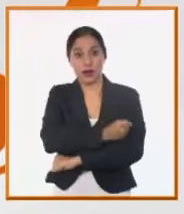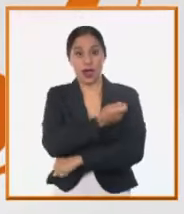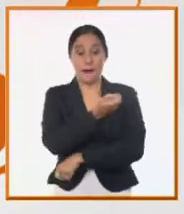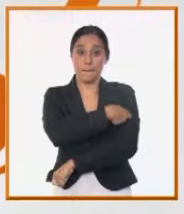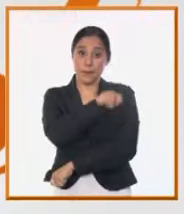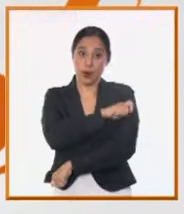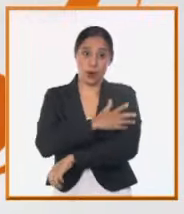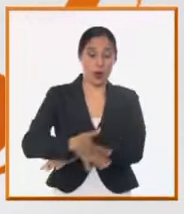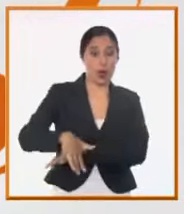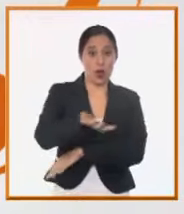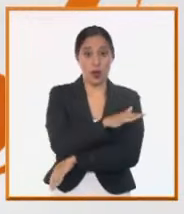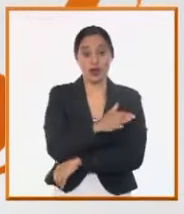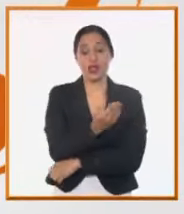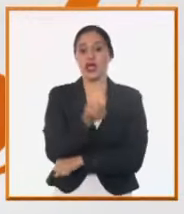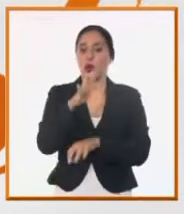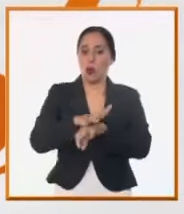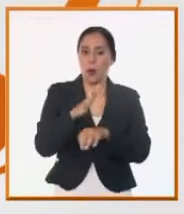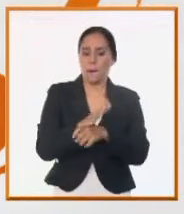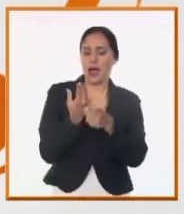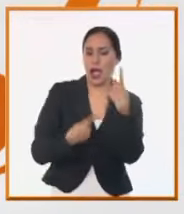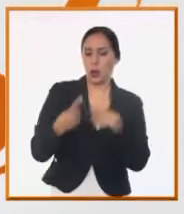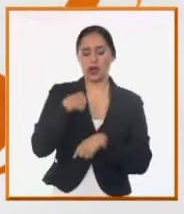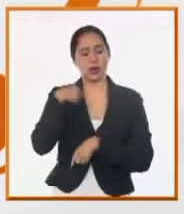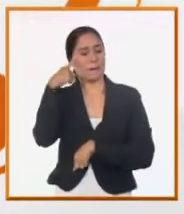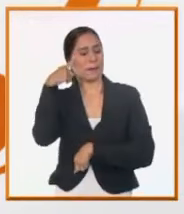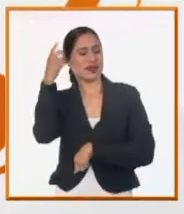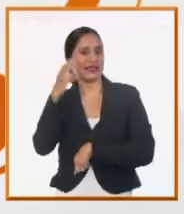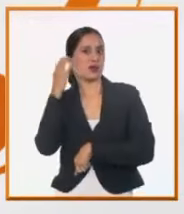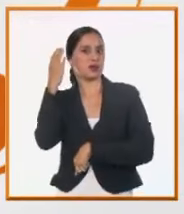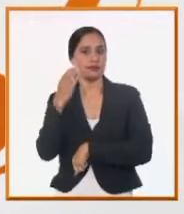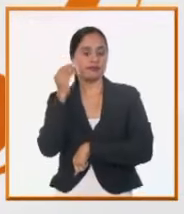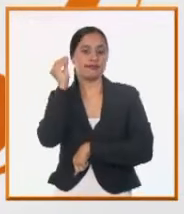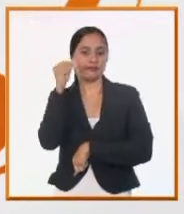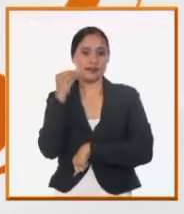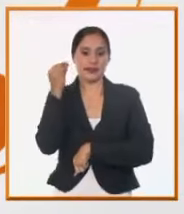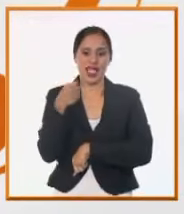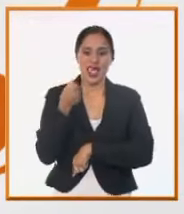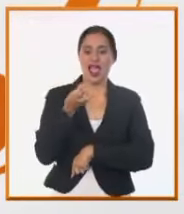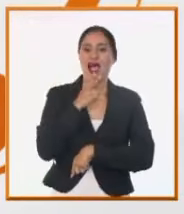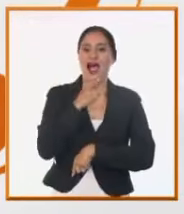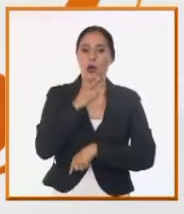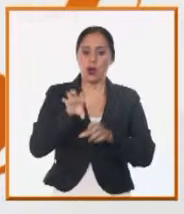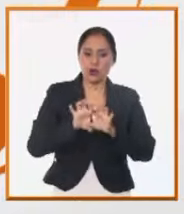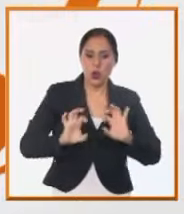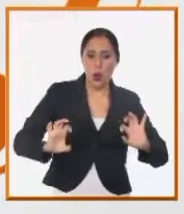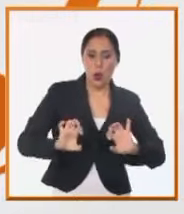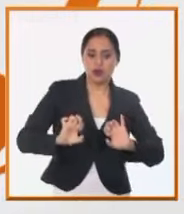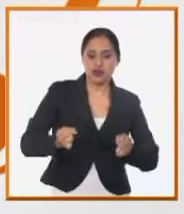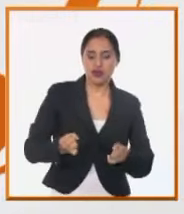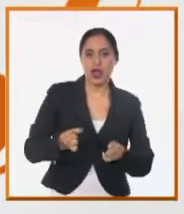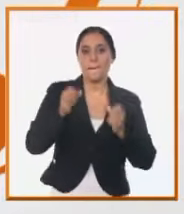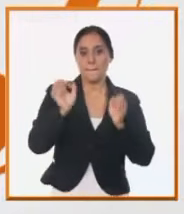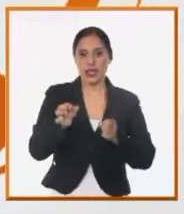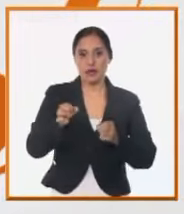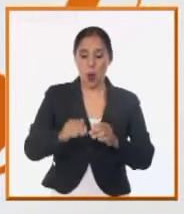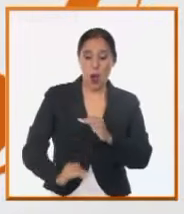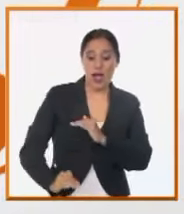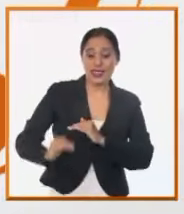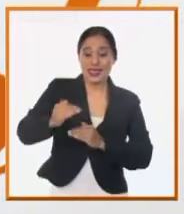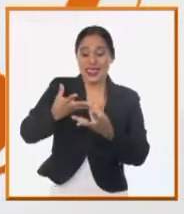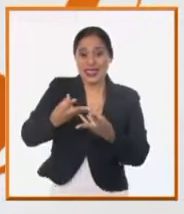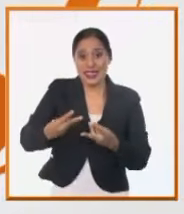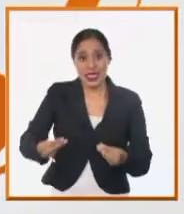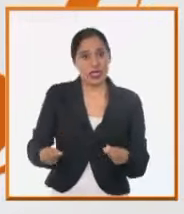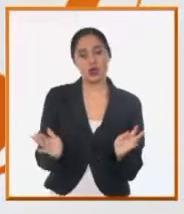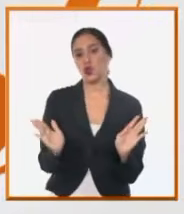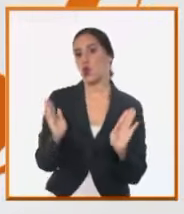Y una de las causas que origina muchos salideros son las internas, que prácticamente ninguna